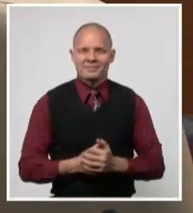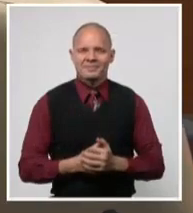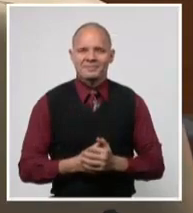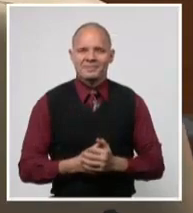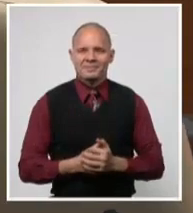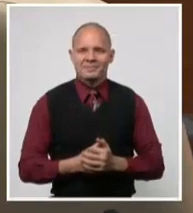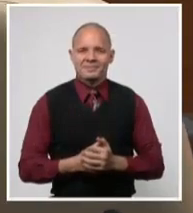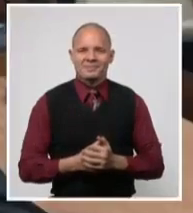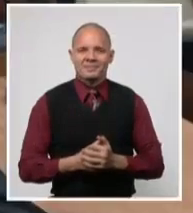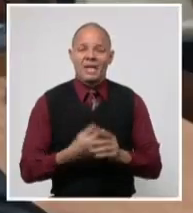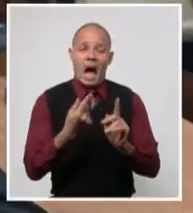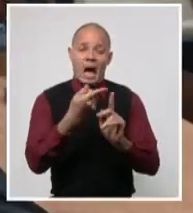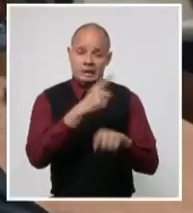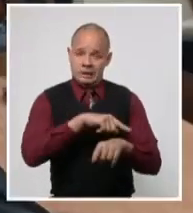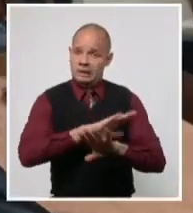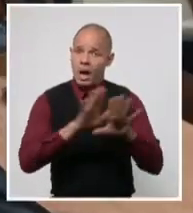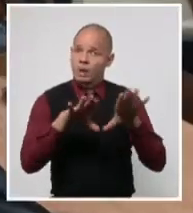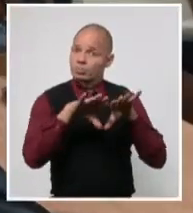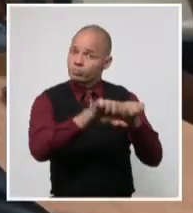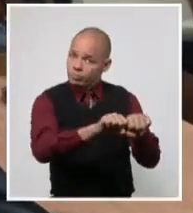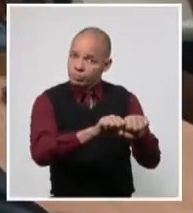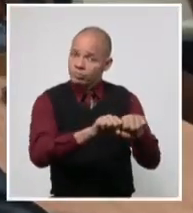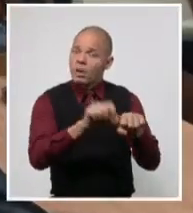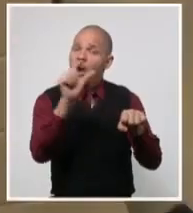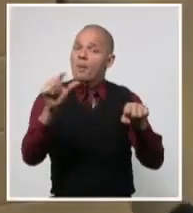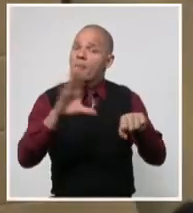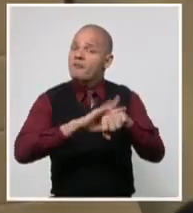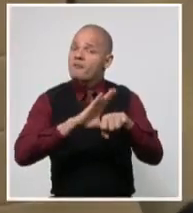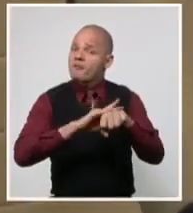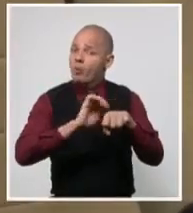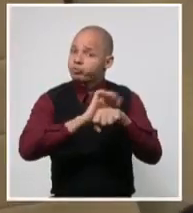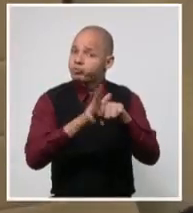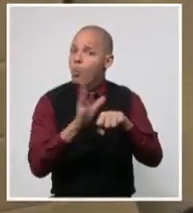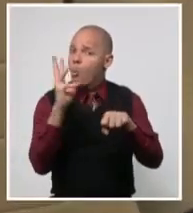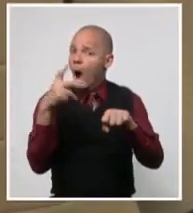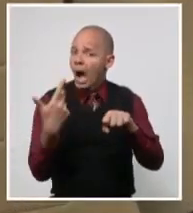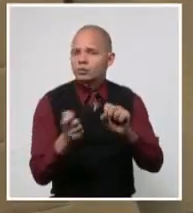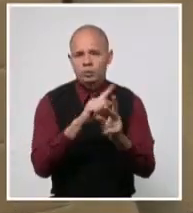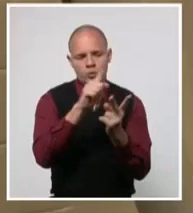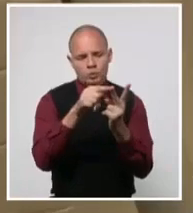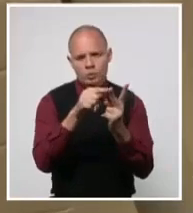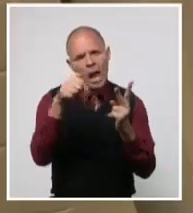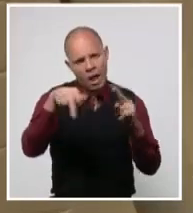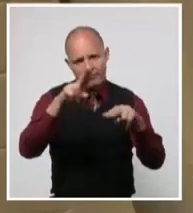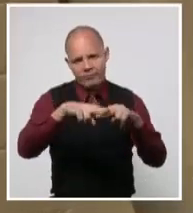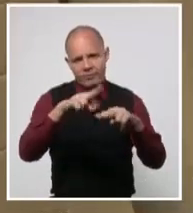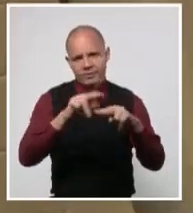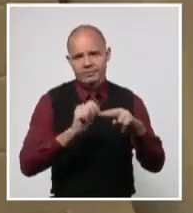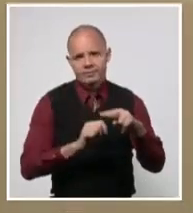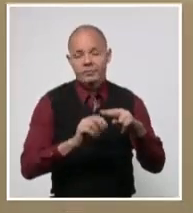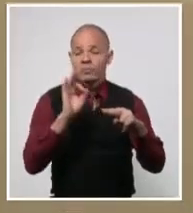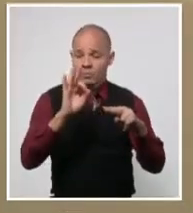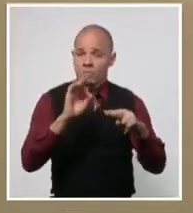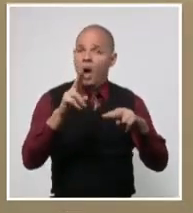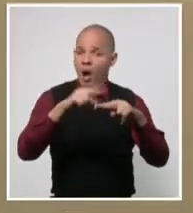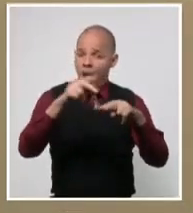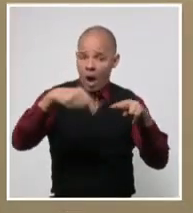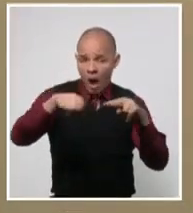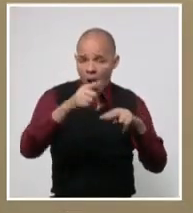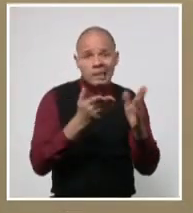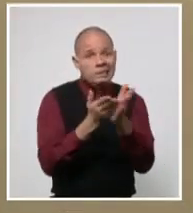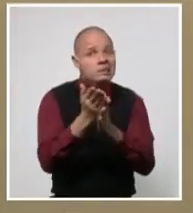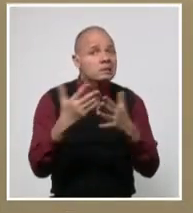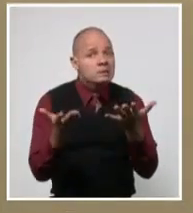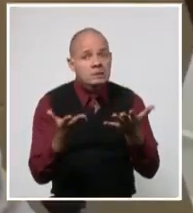contagios se reportó Cuba al cierre del miércoles, ambos de La Habana. En la capital se mantienen las acciones de reforzamiento en el evento de